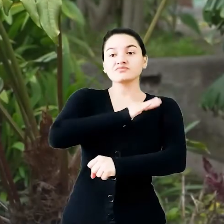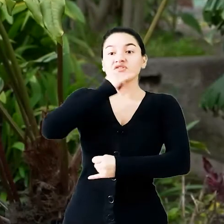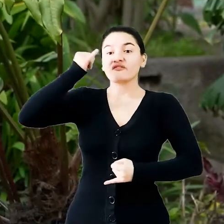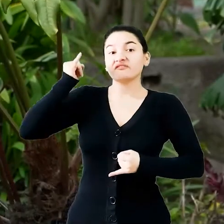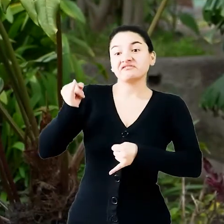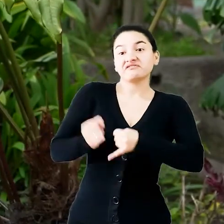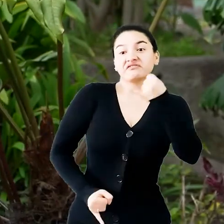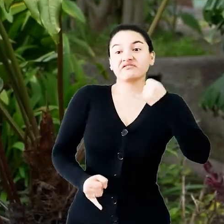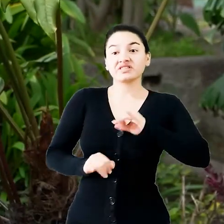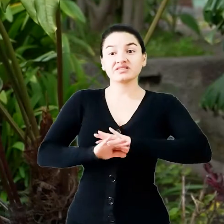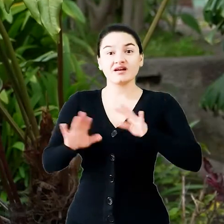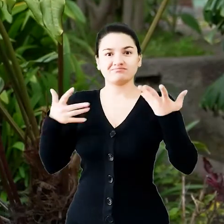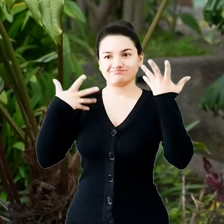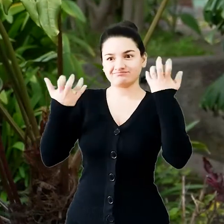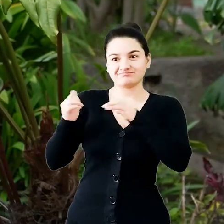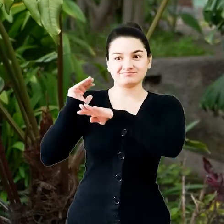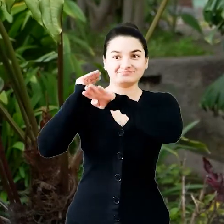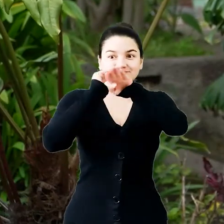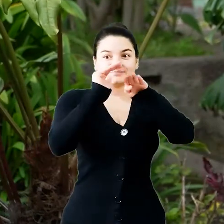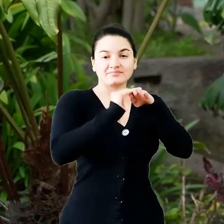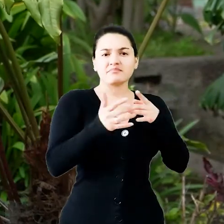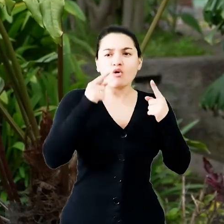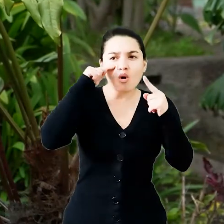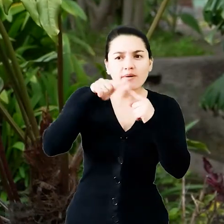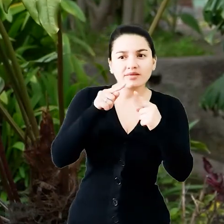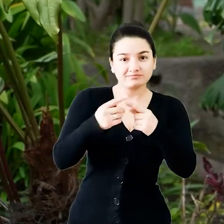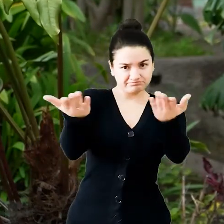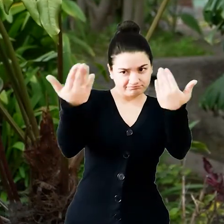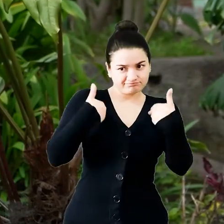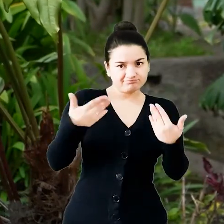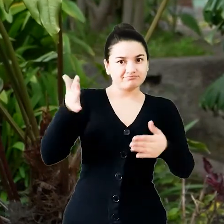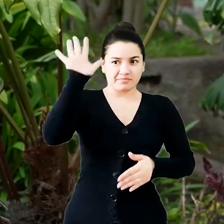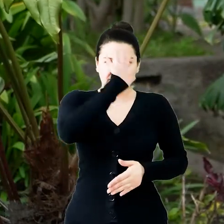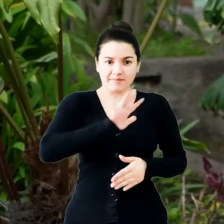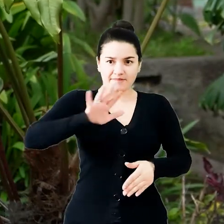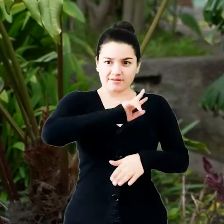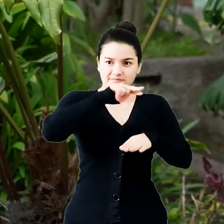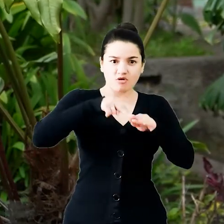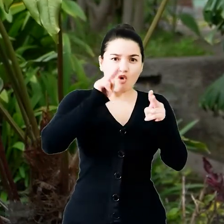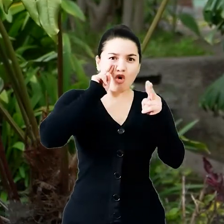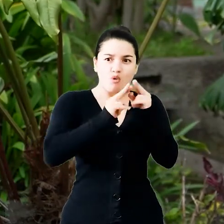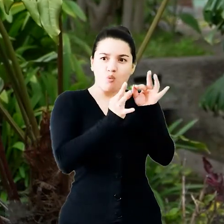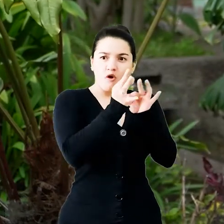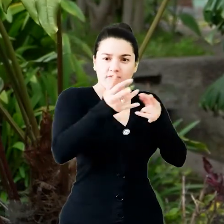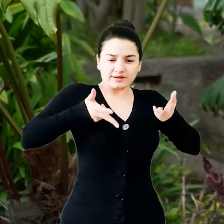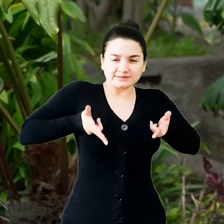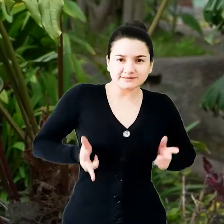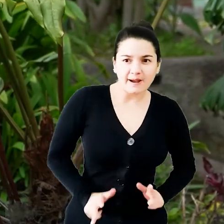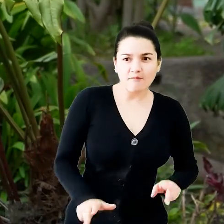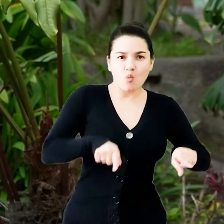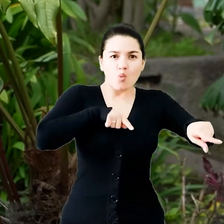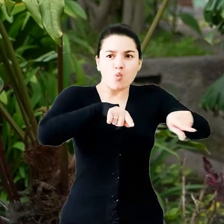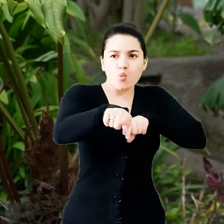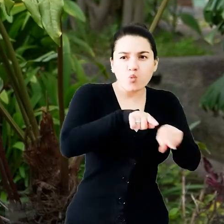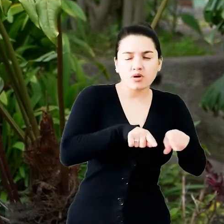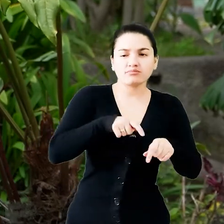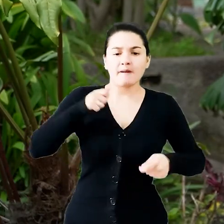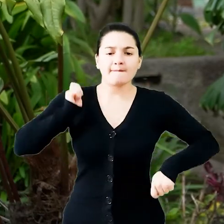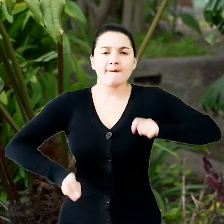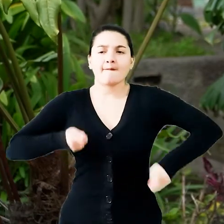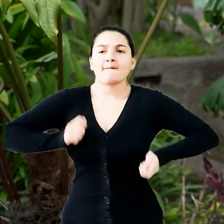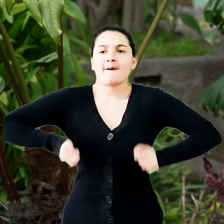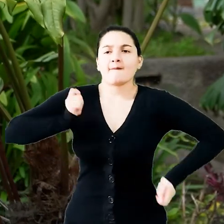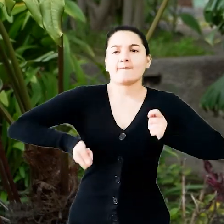Finalizamos extendiéndoles una invitación para que vayan al municipio de Samaniego al concurso departamental de bandas,